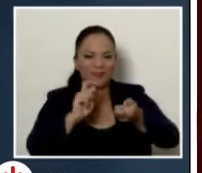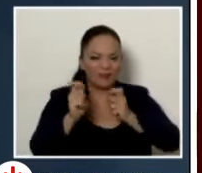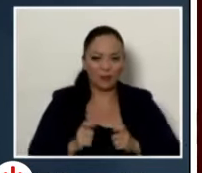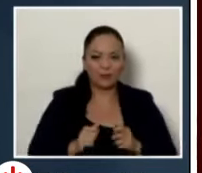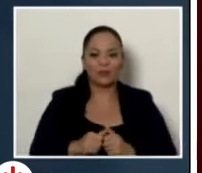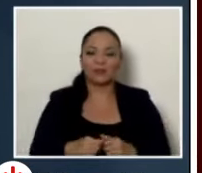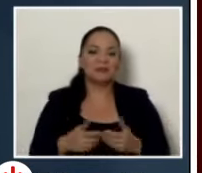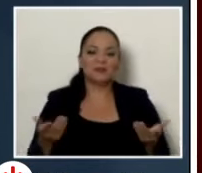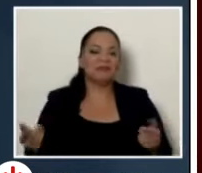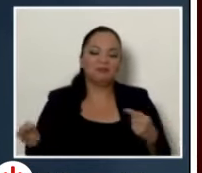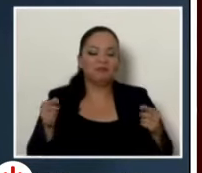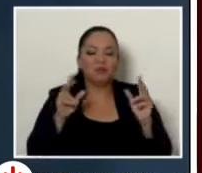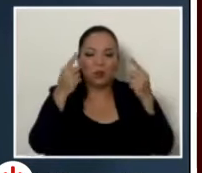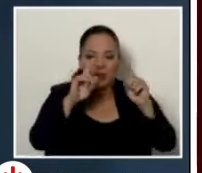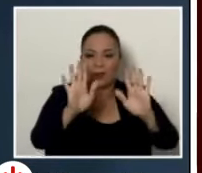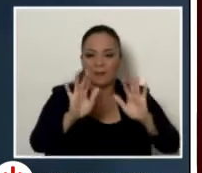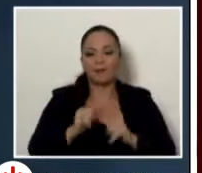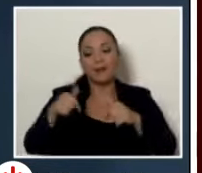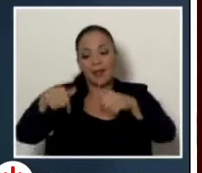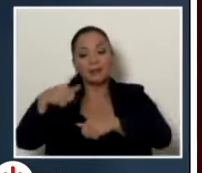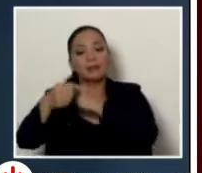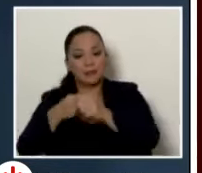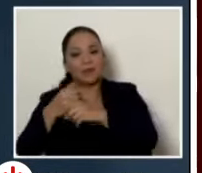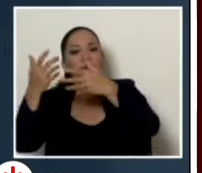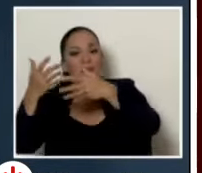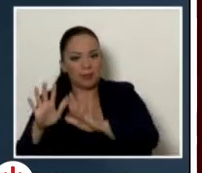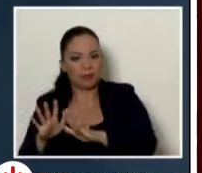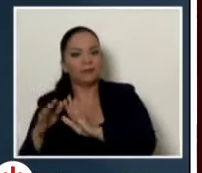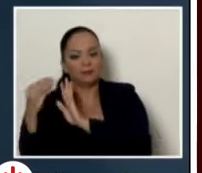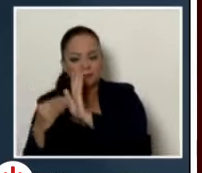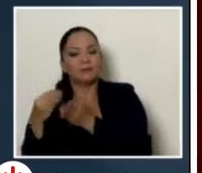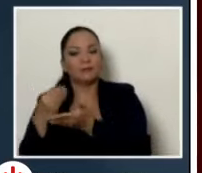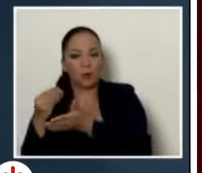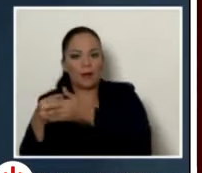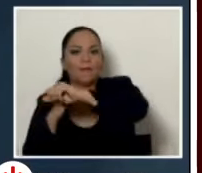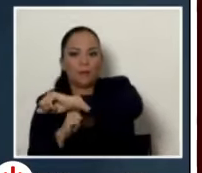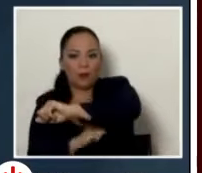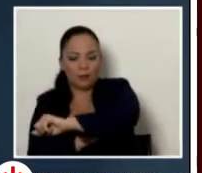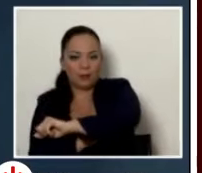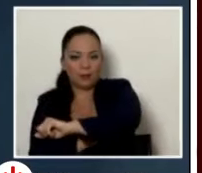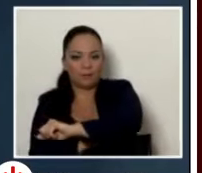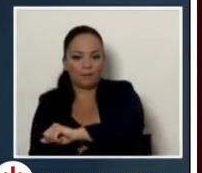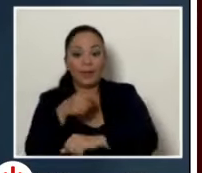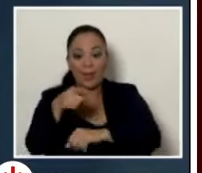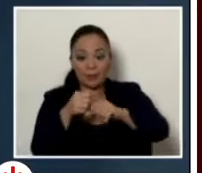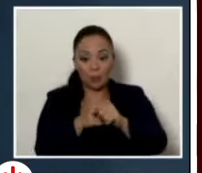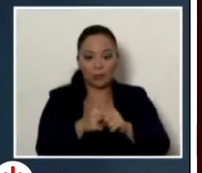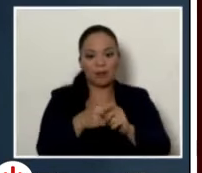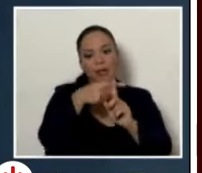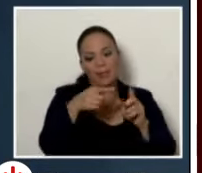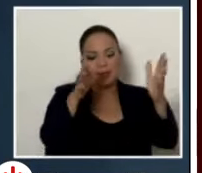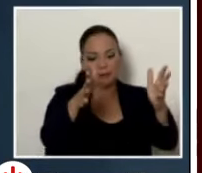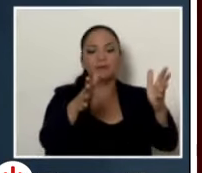no lo lograron este año está en las compras de los puentes que vienen y al completar la otra mitad ya estaríamos en capacidad de